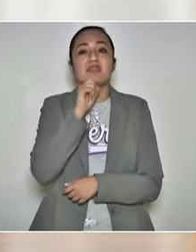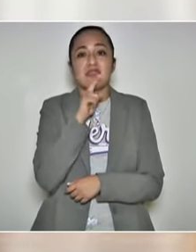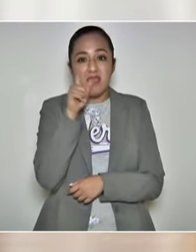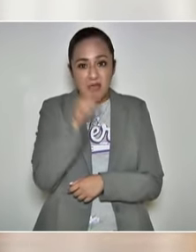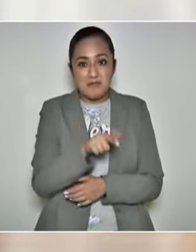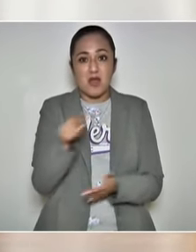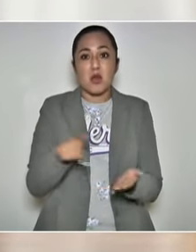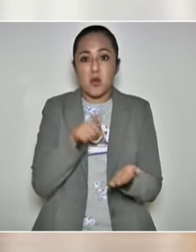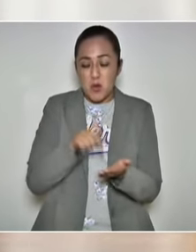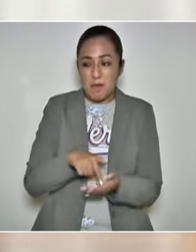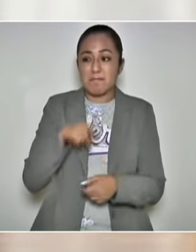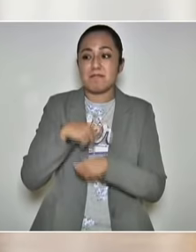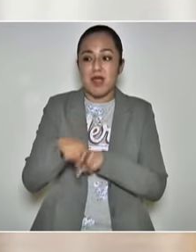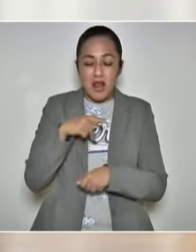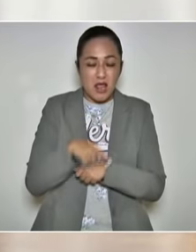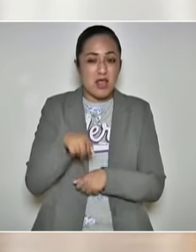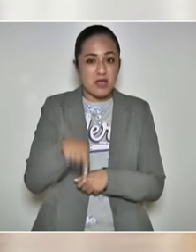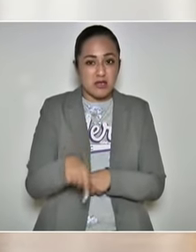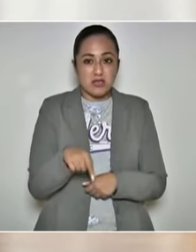zonas complicadas,